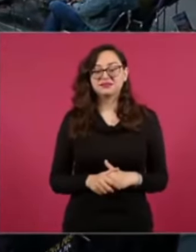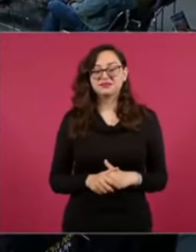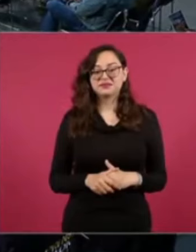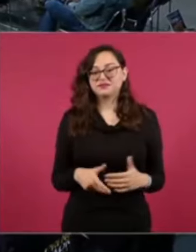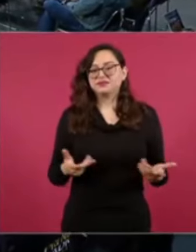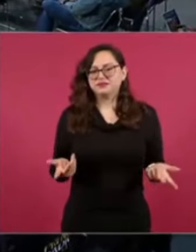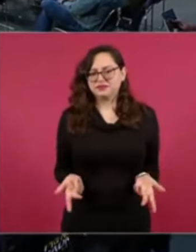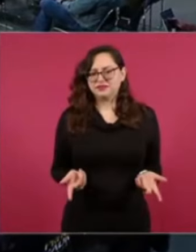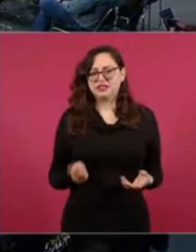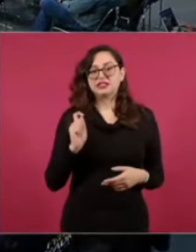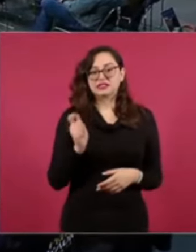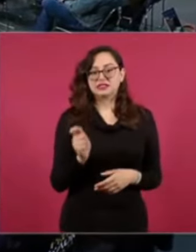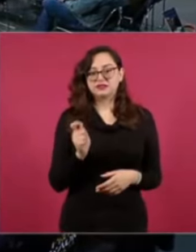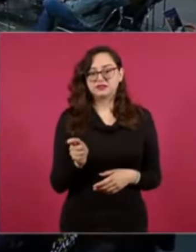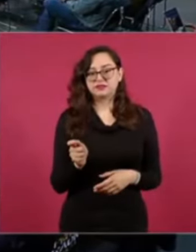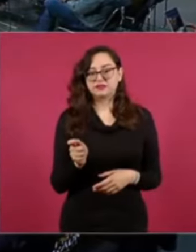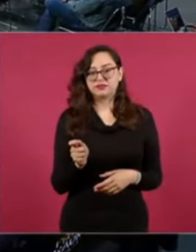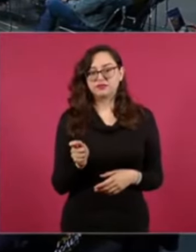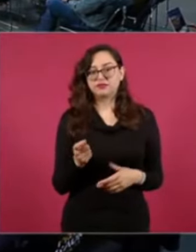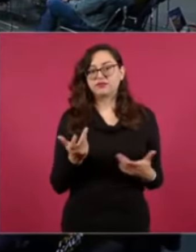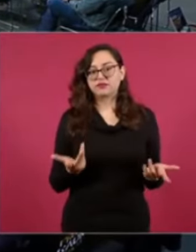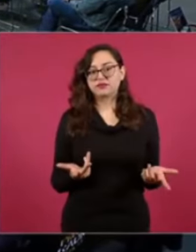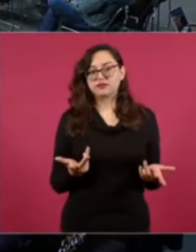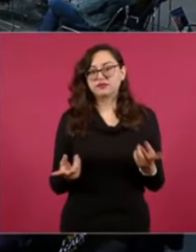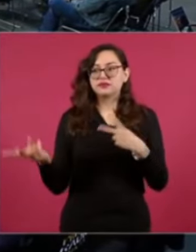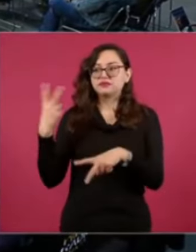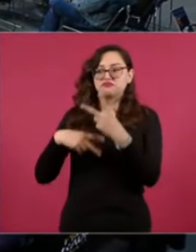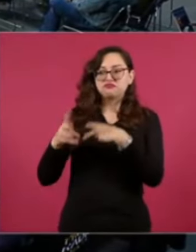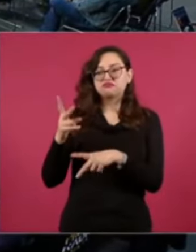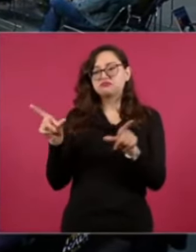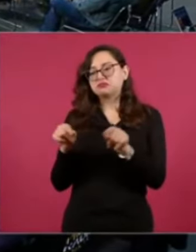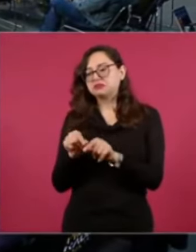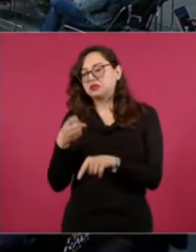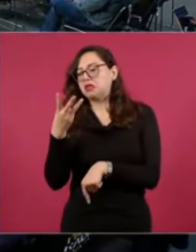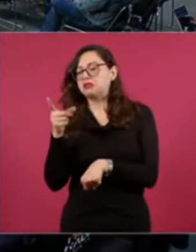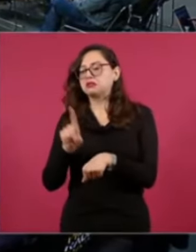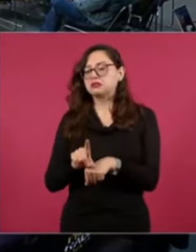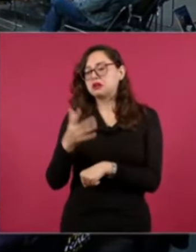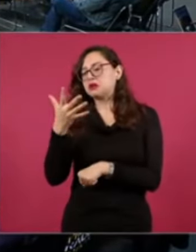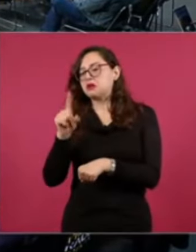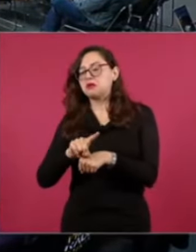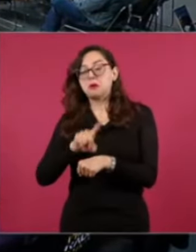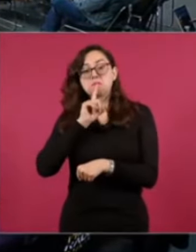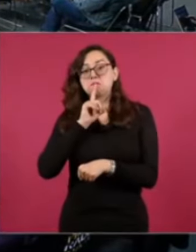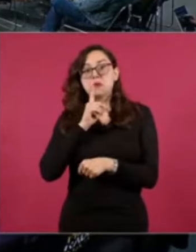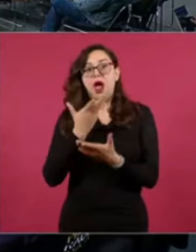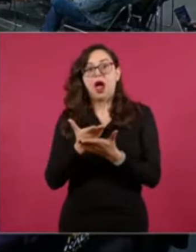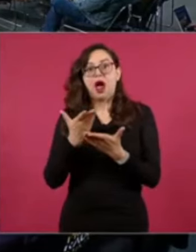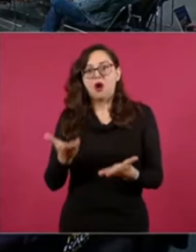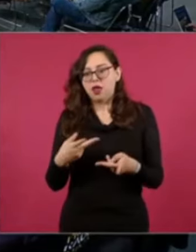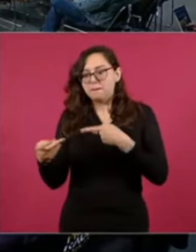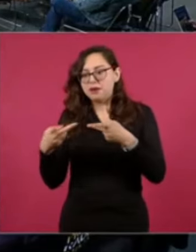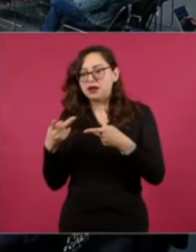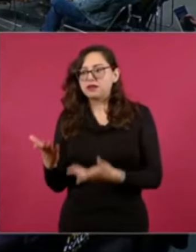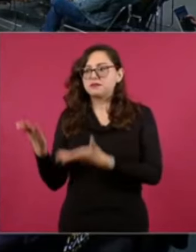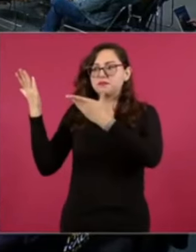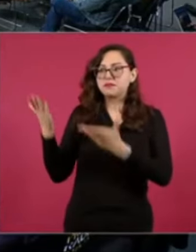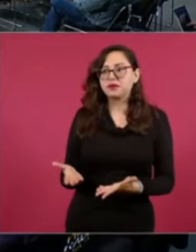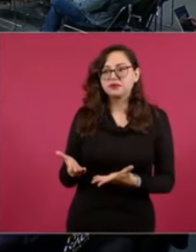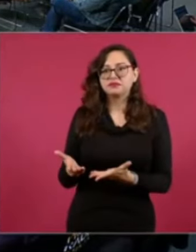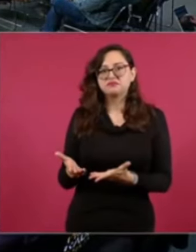Entonces. Ya no. Son tres días. O cinco días. Puede ser. Que tarden. Recorriendo.